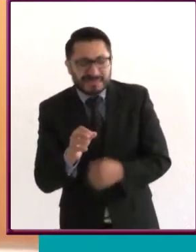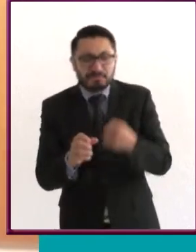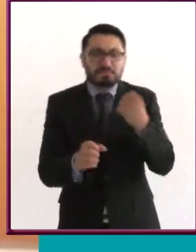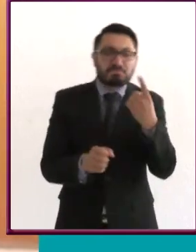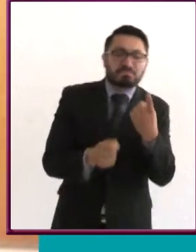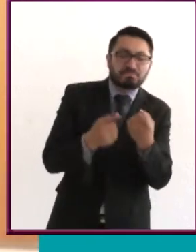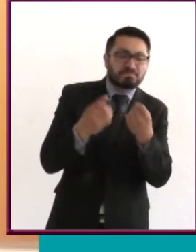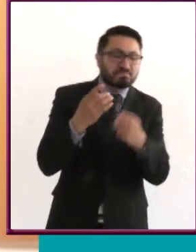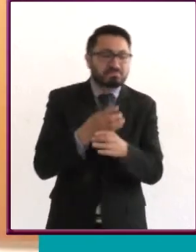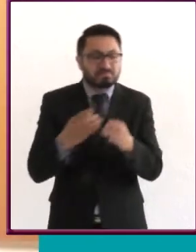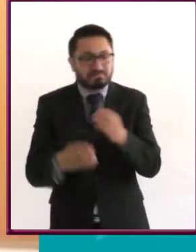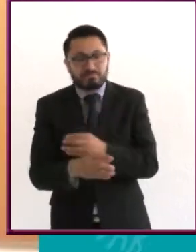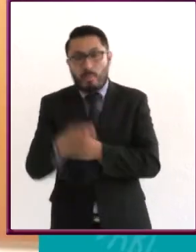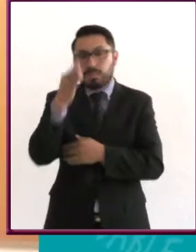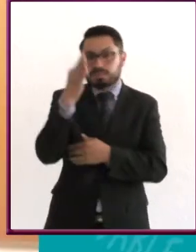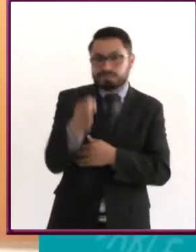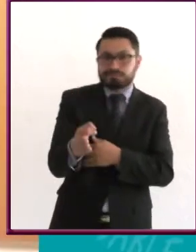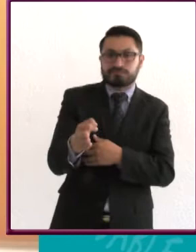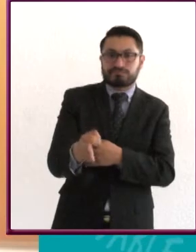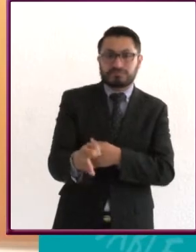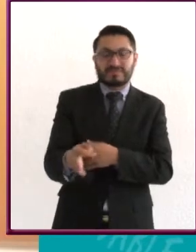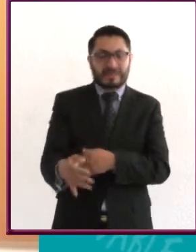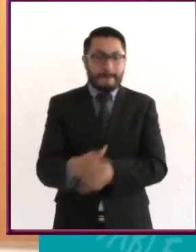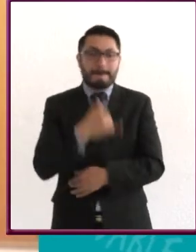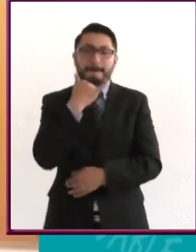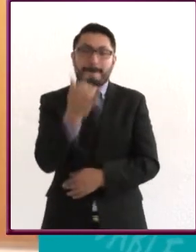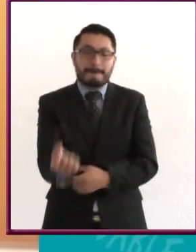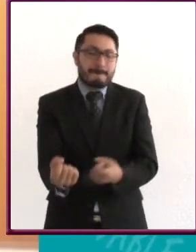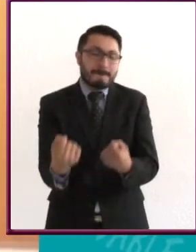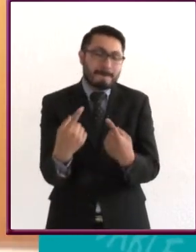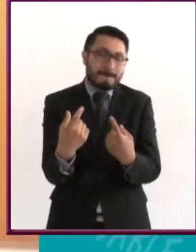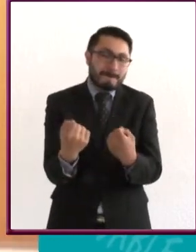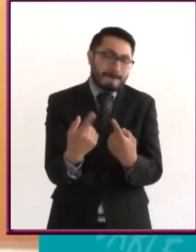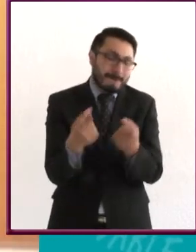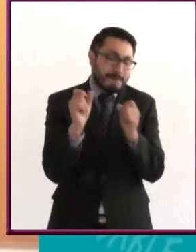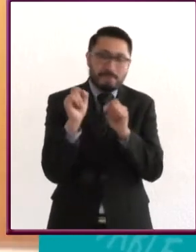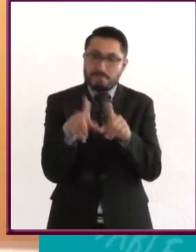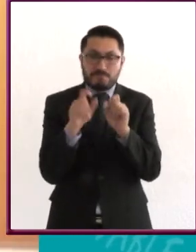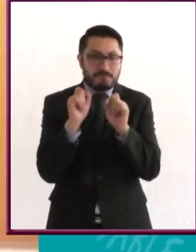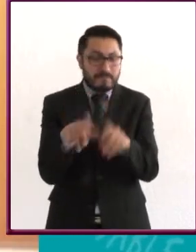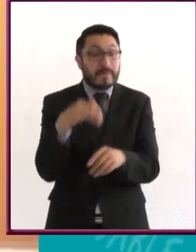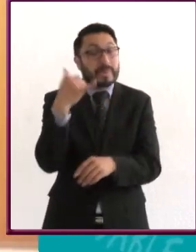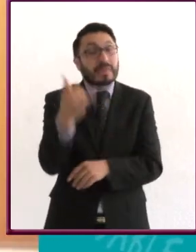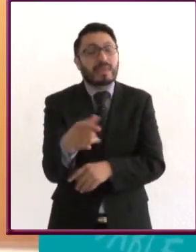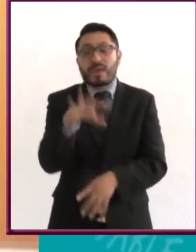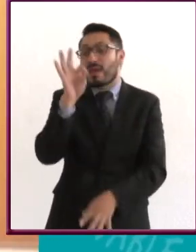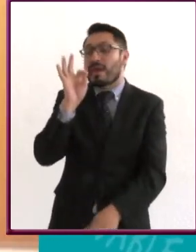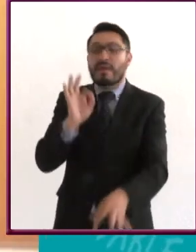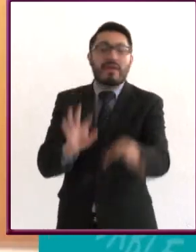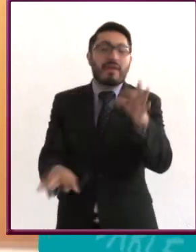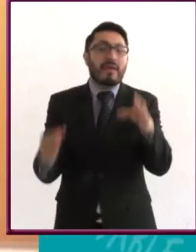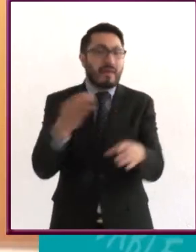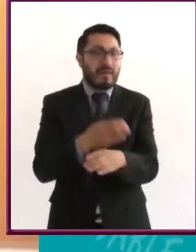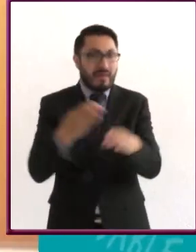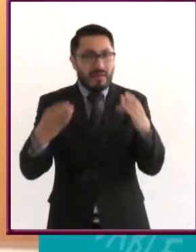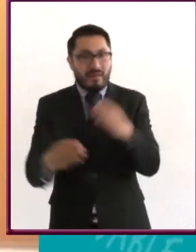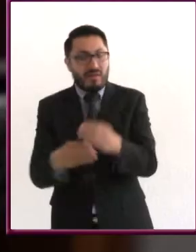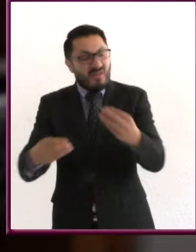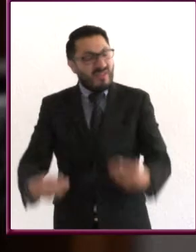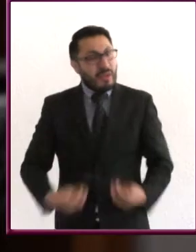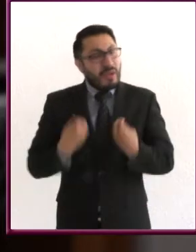cosas y quiera cambiarlas, se va a perdonar a sí misma y va a tomar elecciones saludables para su vida.